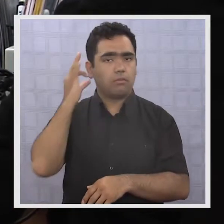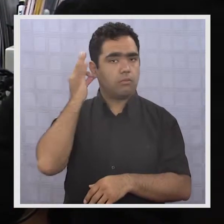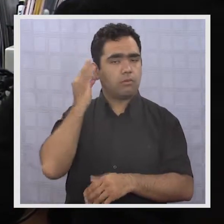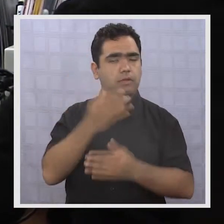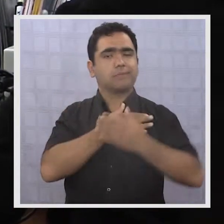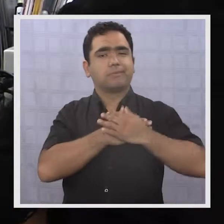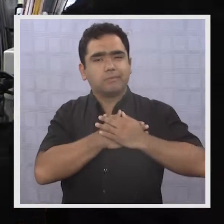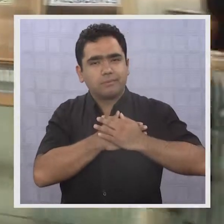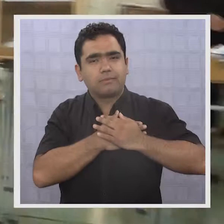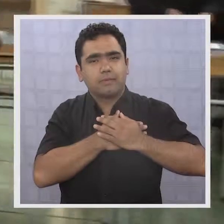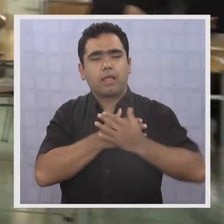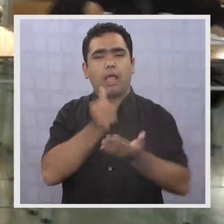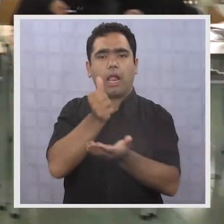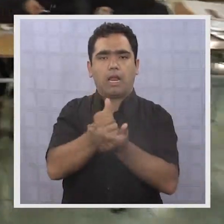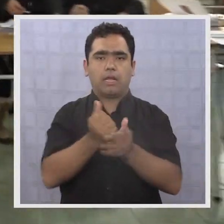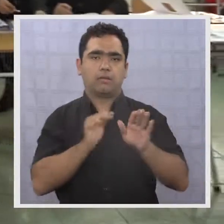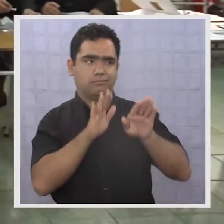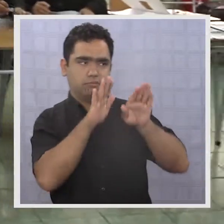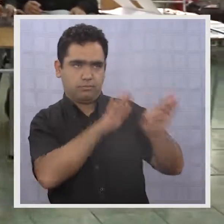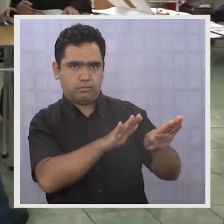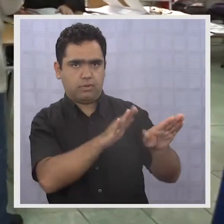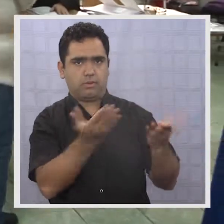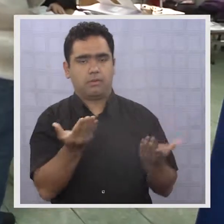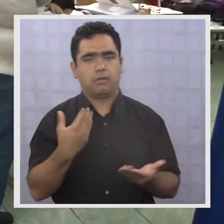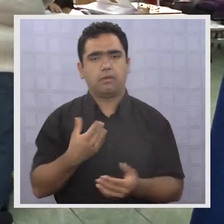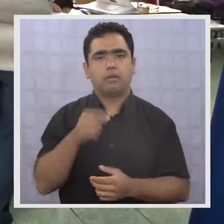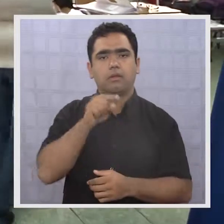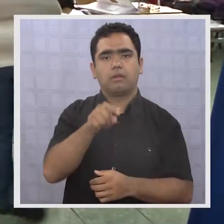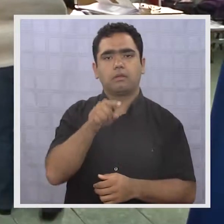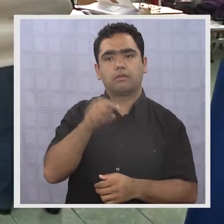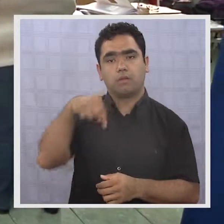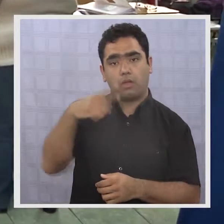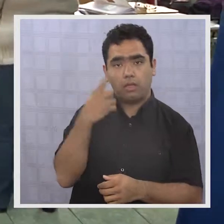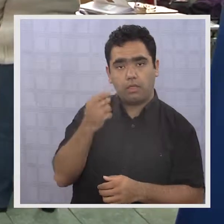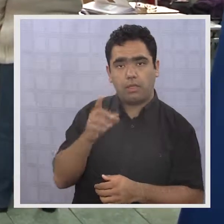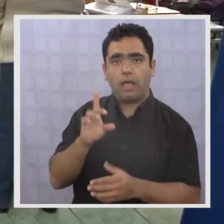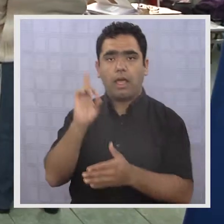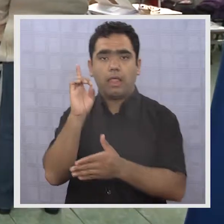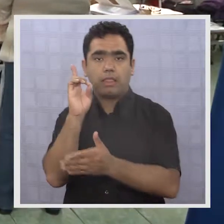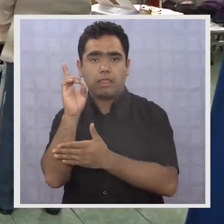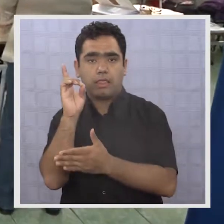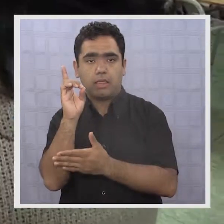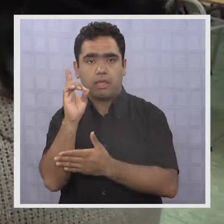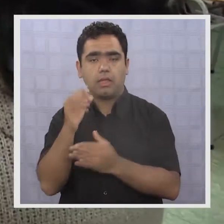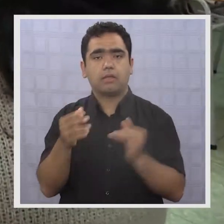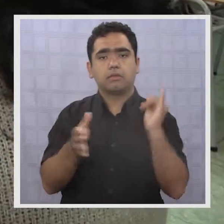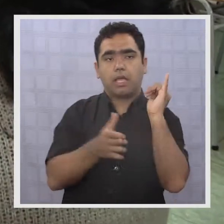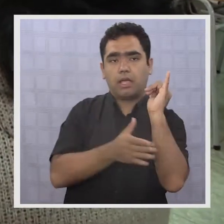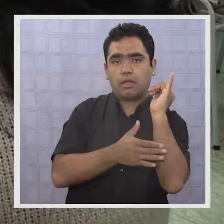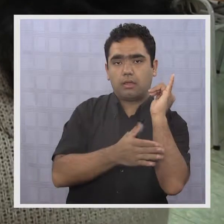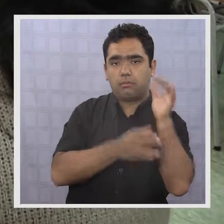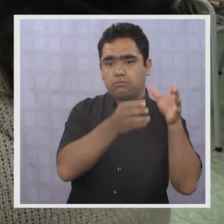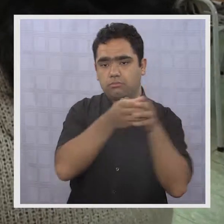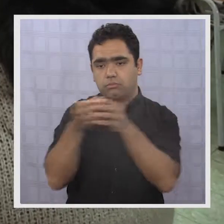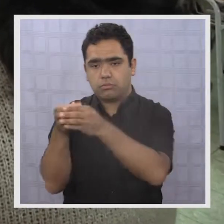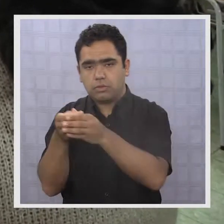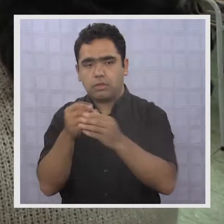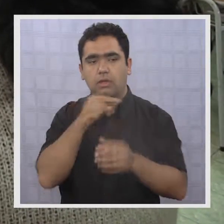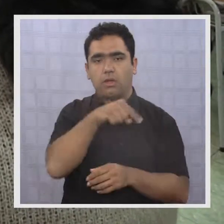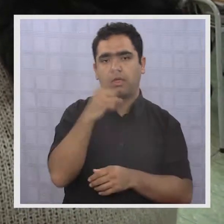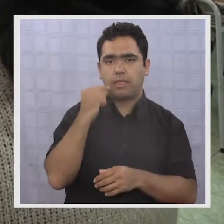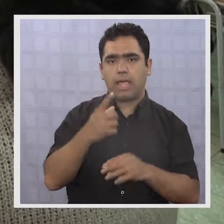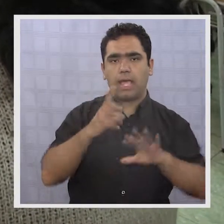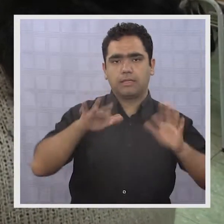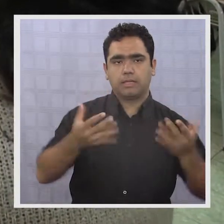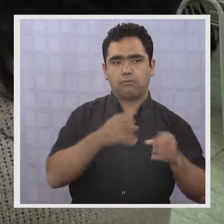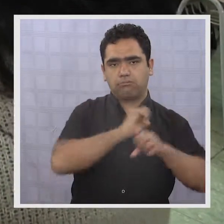Bachelet, con el apoyo del alcalde. Las cartas de la oposición hoy están sobre la mesa, y solo queda ver cuáles serán las propuestas de estos